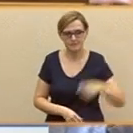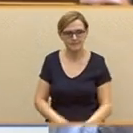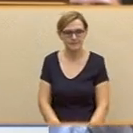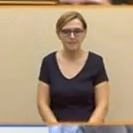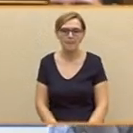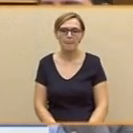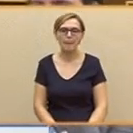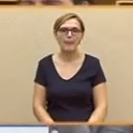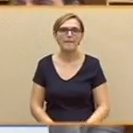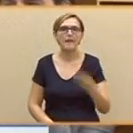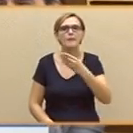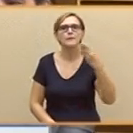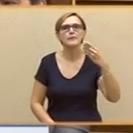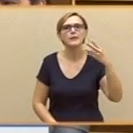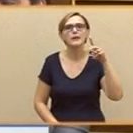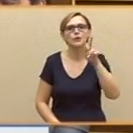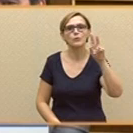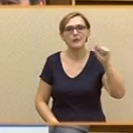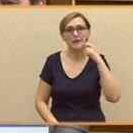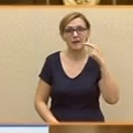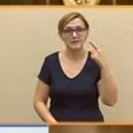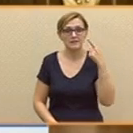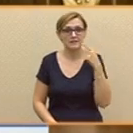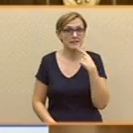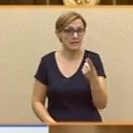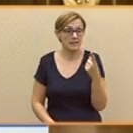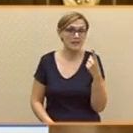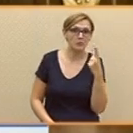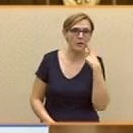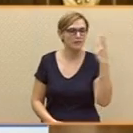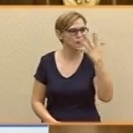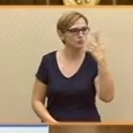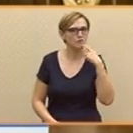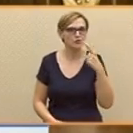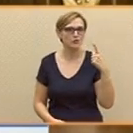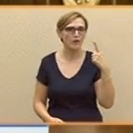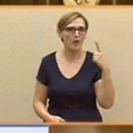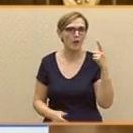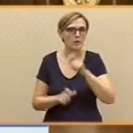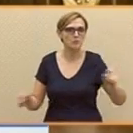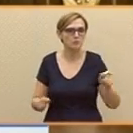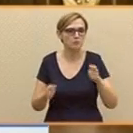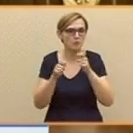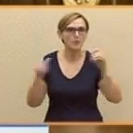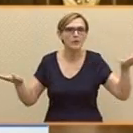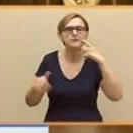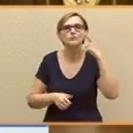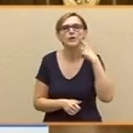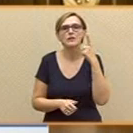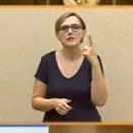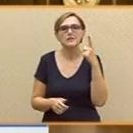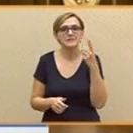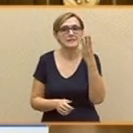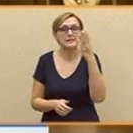Según el BBVA, poco sospechoso de lo que ustedes llaman populismo, desde que ustedes gobiernan tres millones de españoles se han caído de la clase